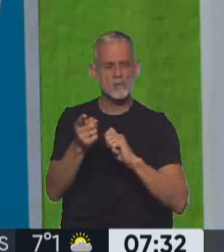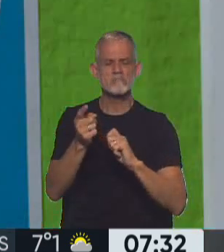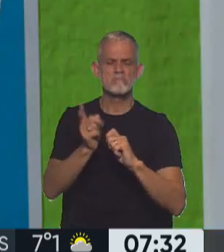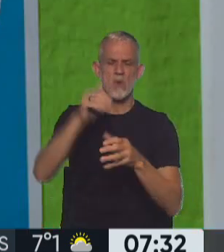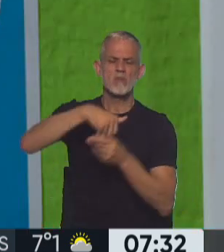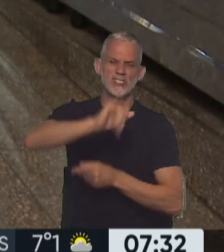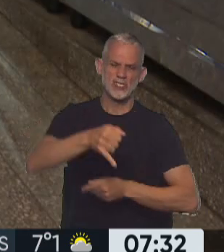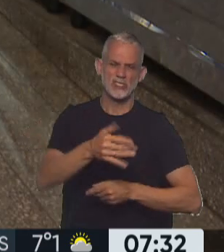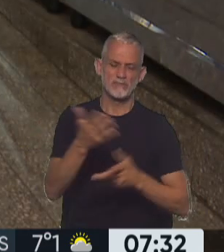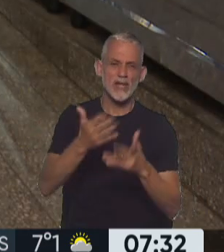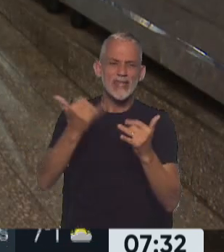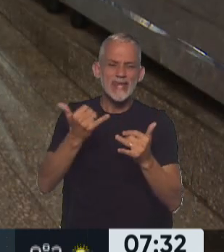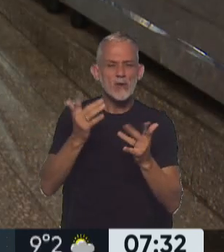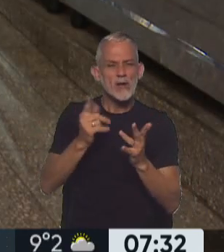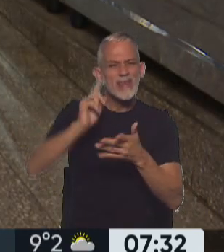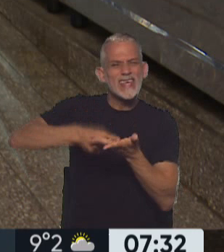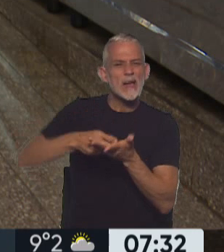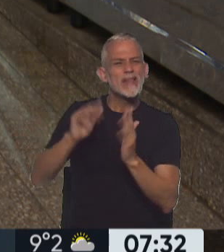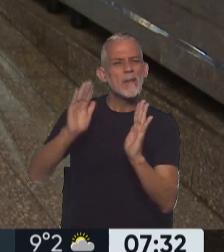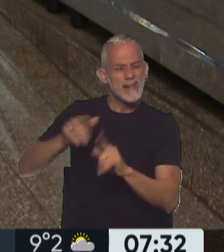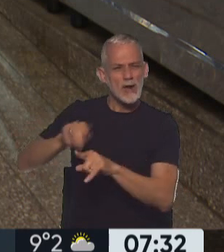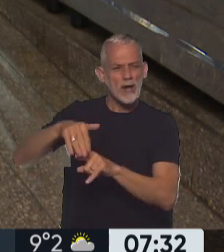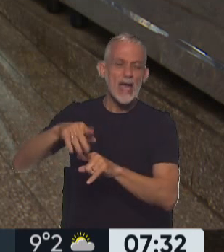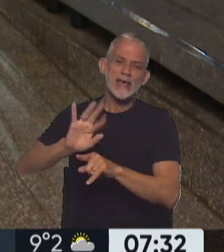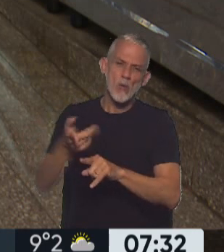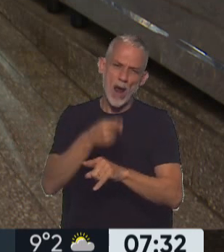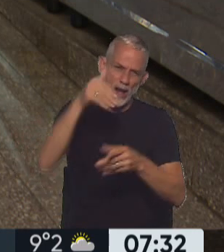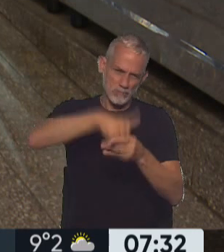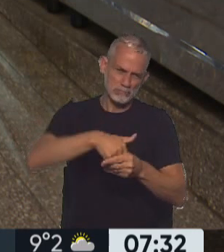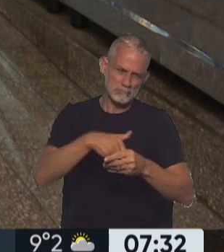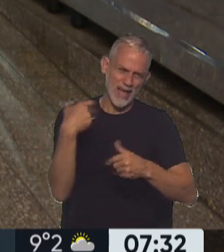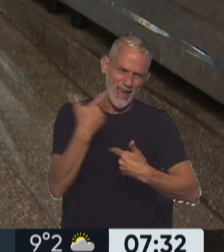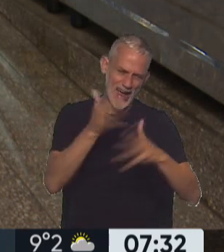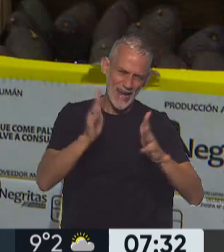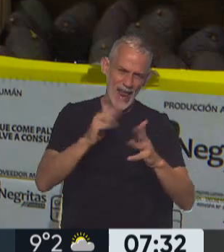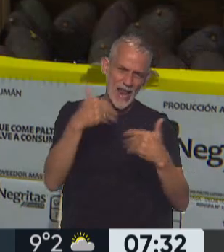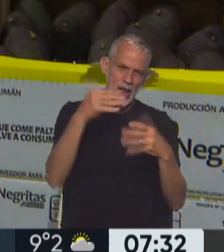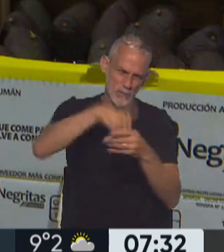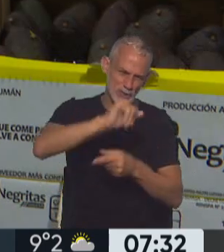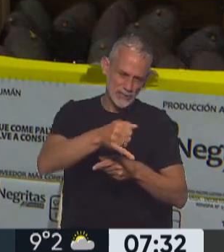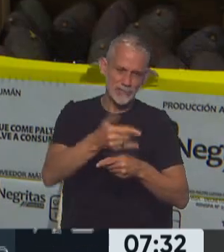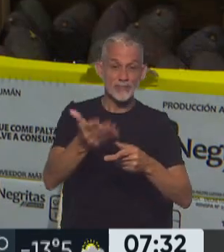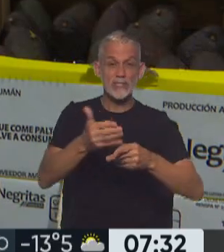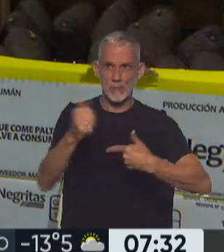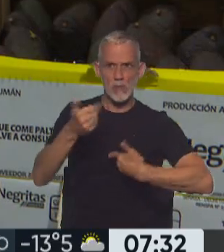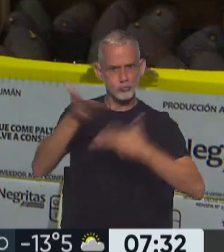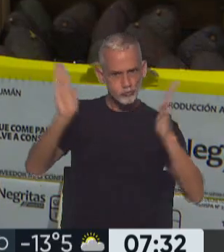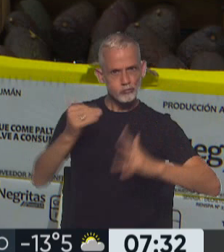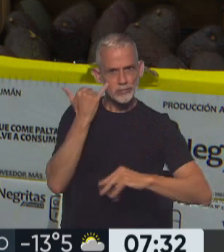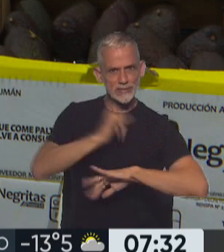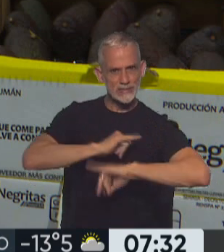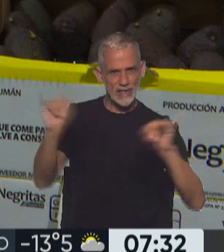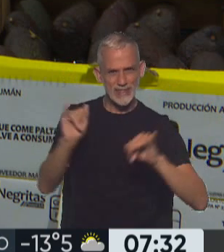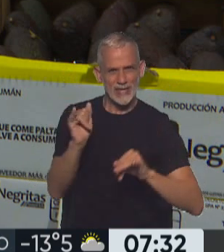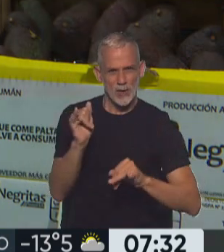acompañando, más allá que tiene un dictamen de minoría, acompaña la medida en general. Lo han dicho hasta públicamente, nosotros hemos